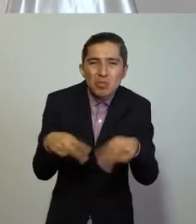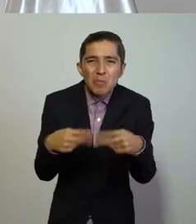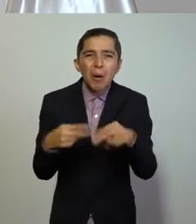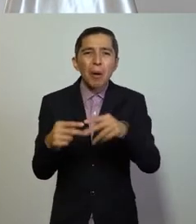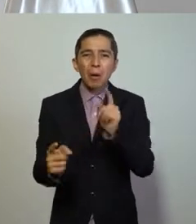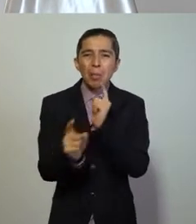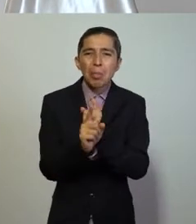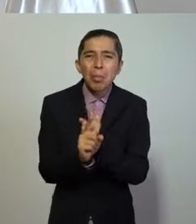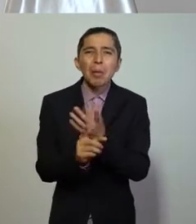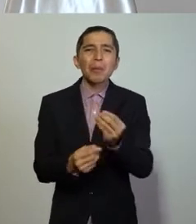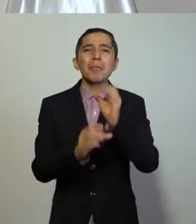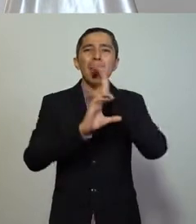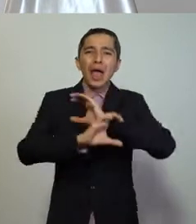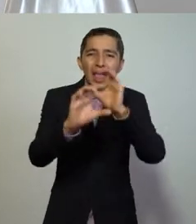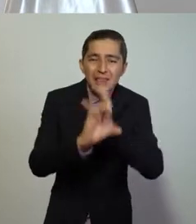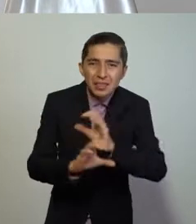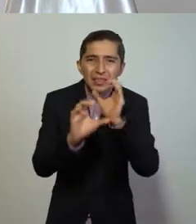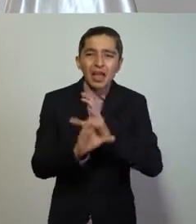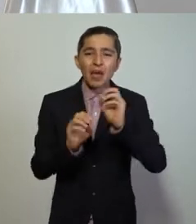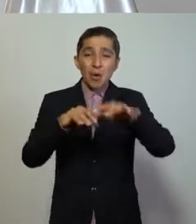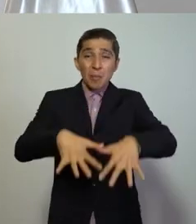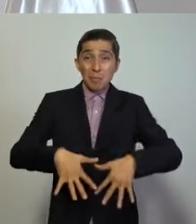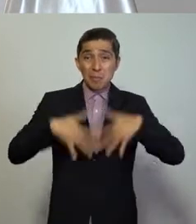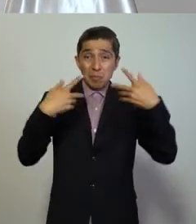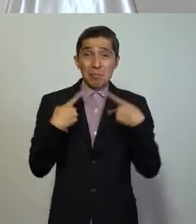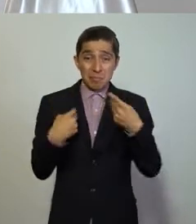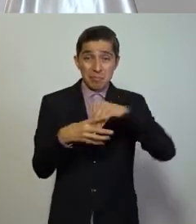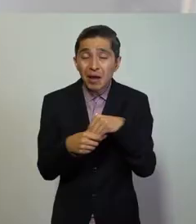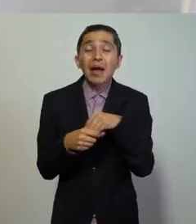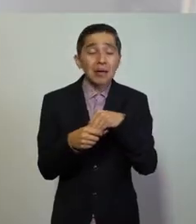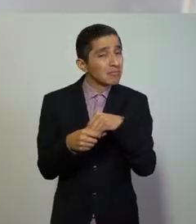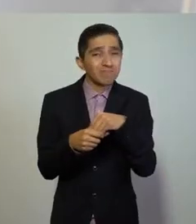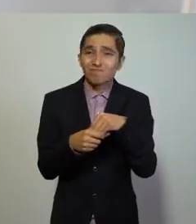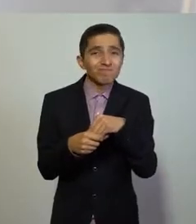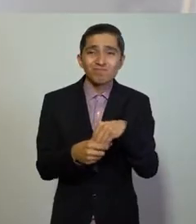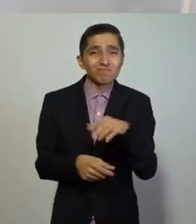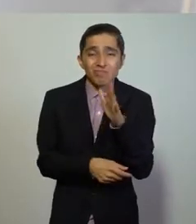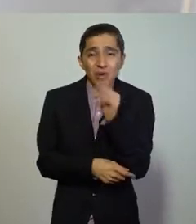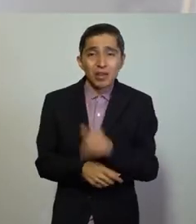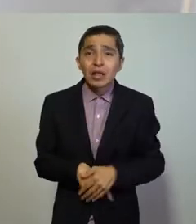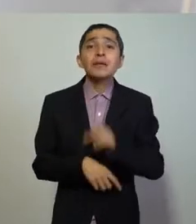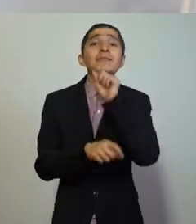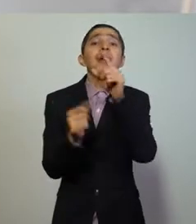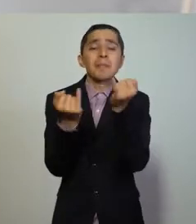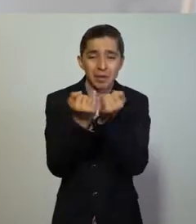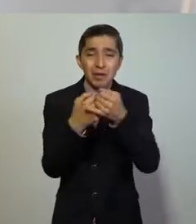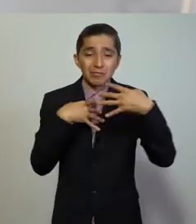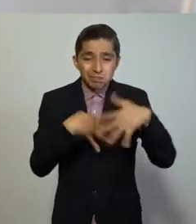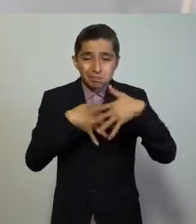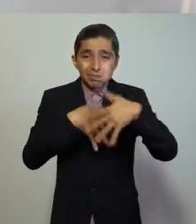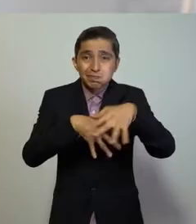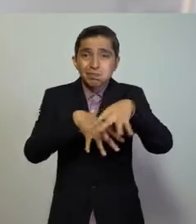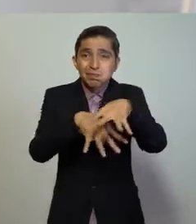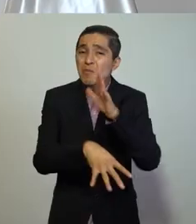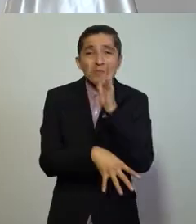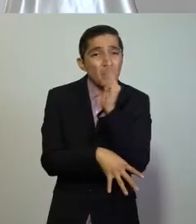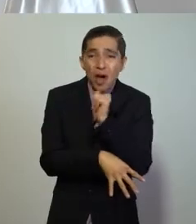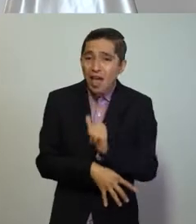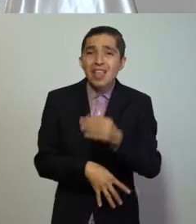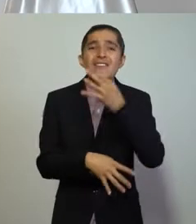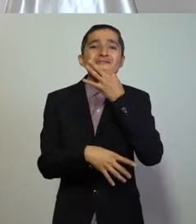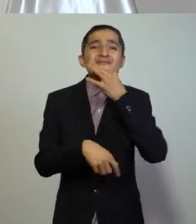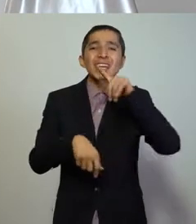fútbol, conciertos y eventos masivos. Lo mismo, las manifestaciones y marchas,